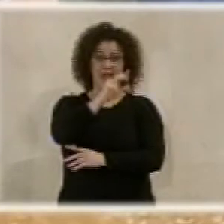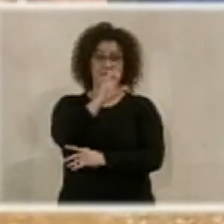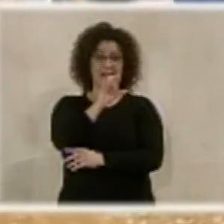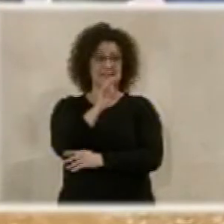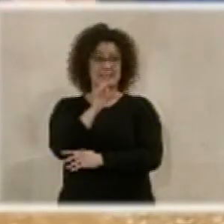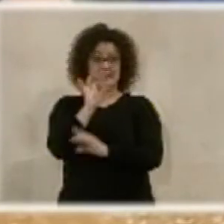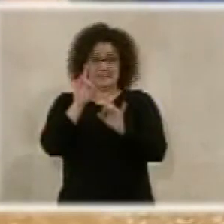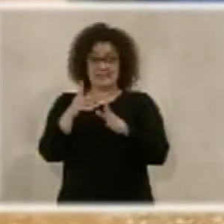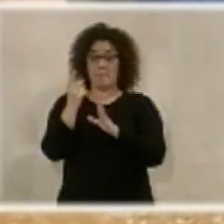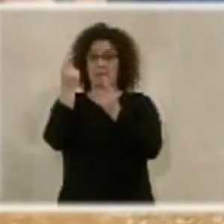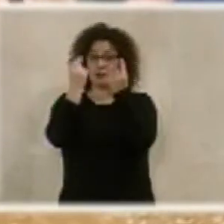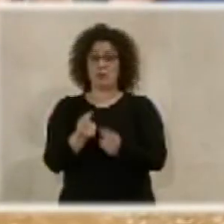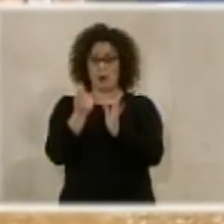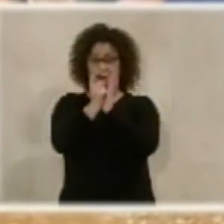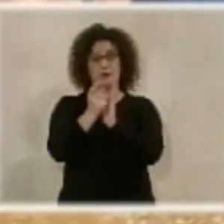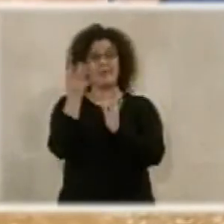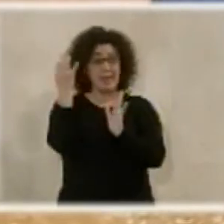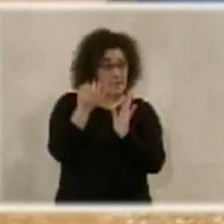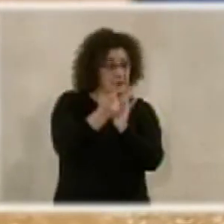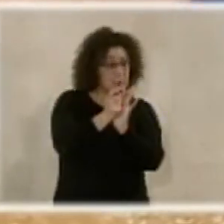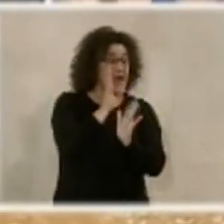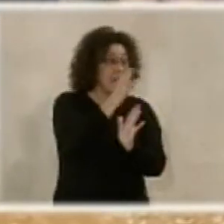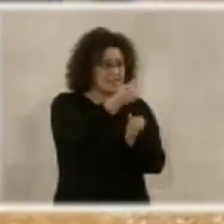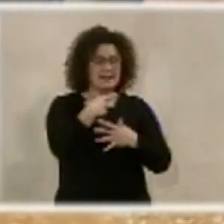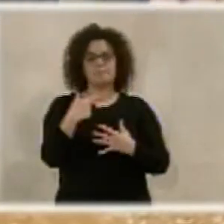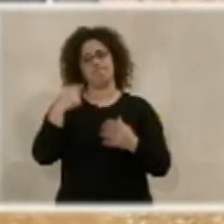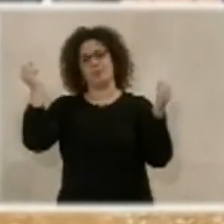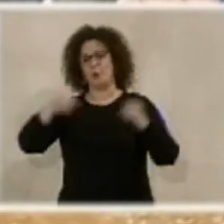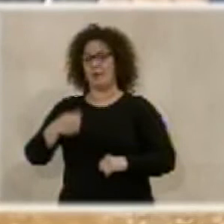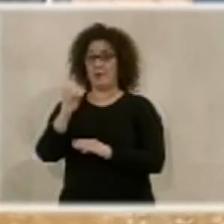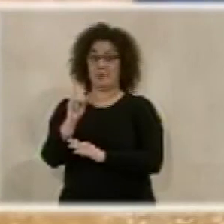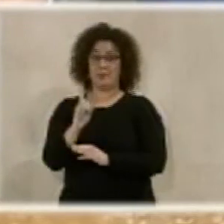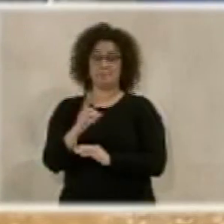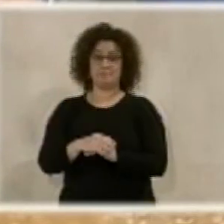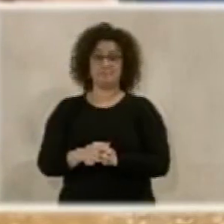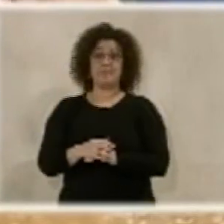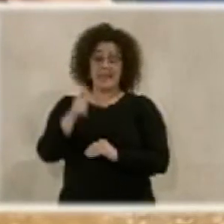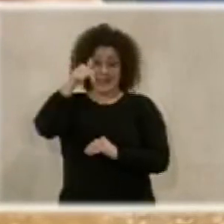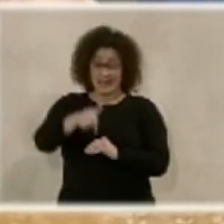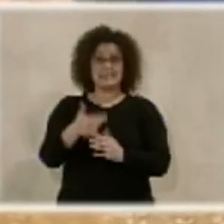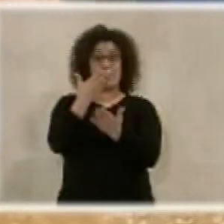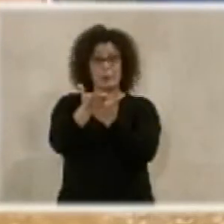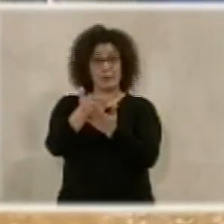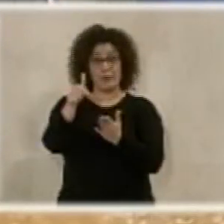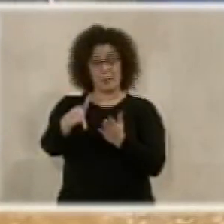va sin presupuesto y que debería llevar presupuesto. Yo no estoy de acuerdo con eso, con lo que ha dicho. Esta moción